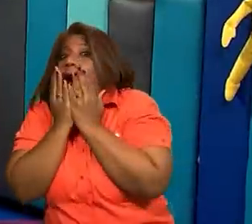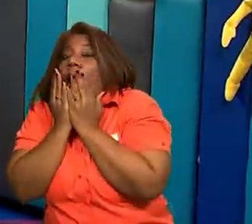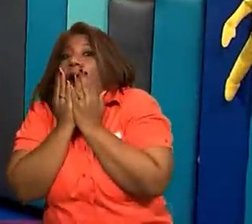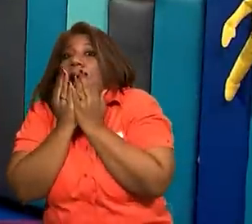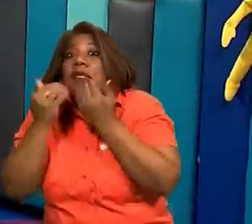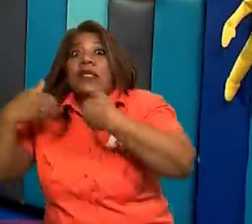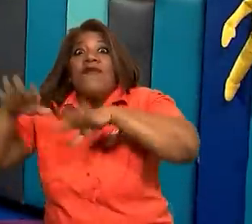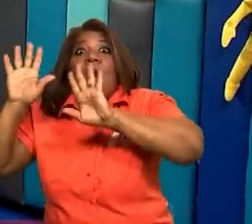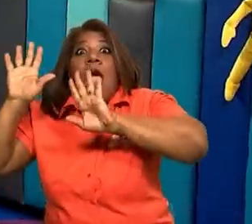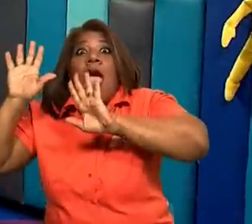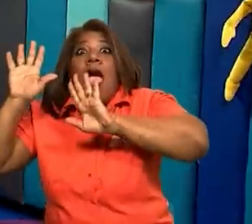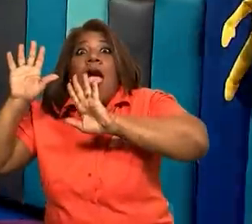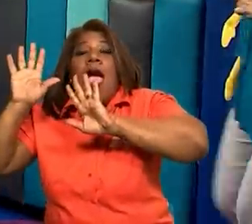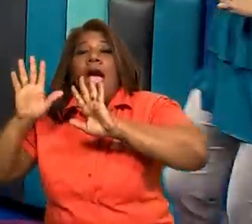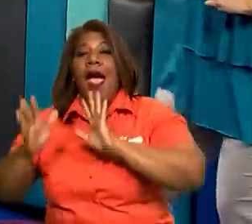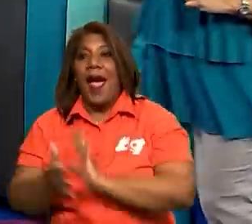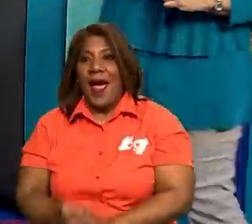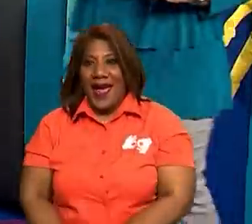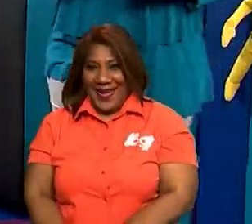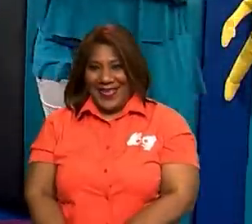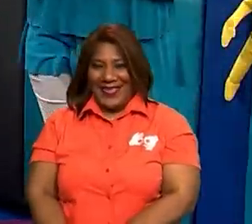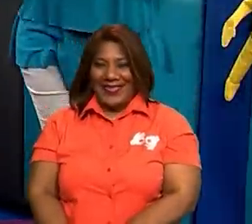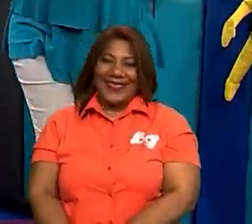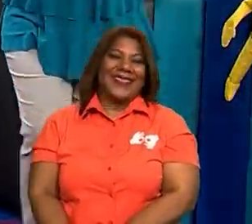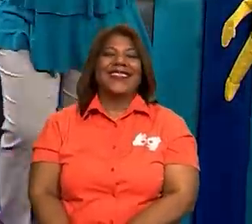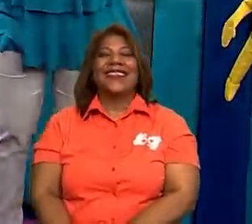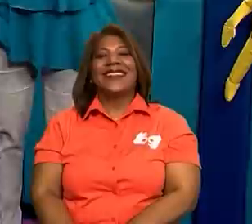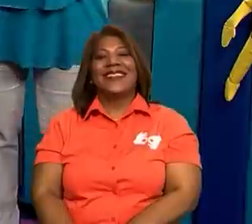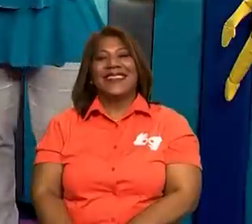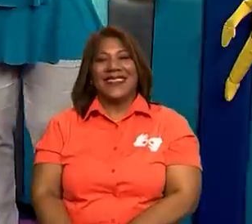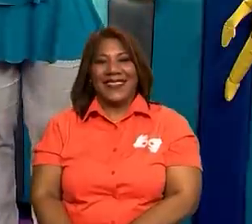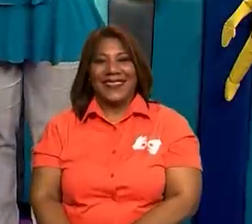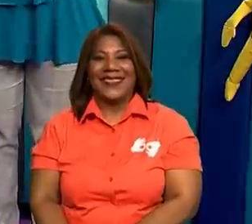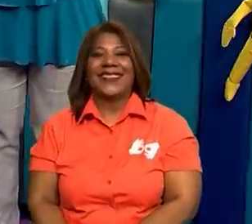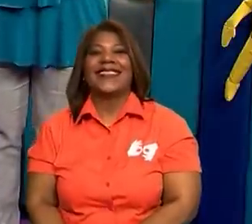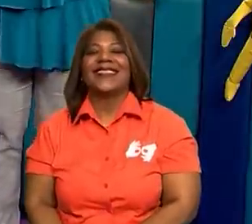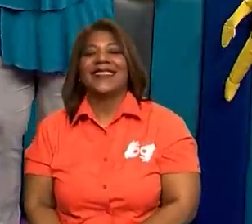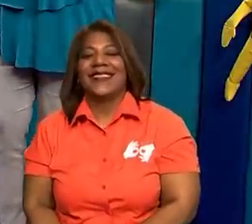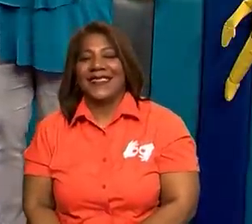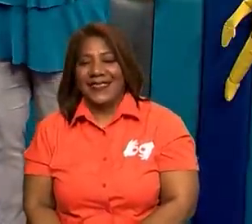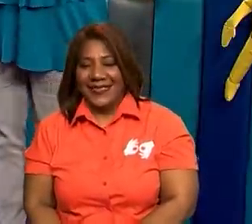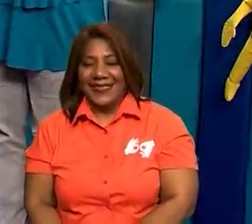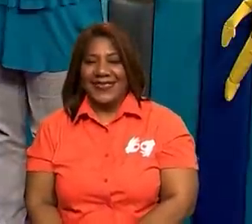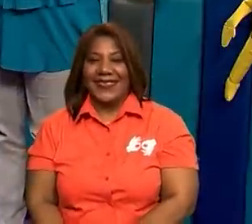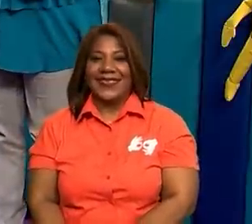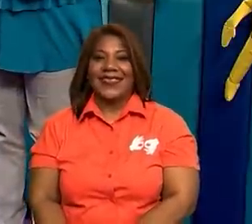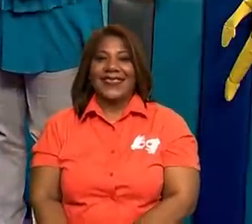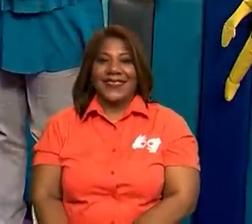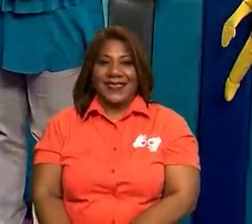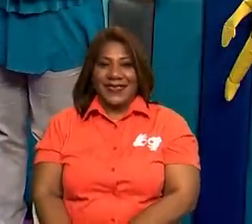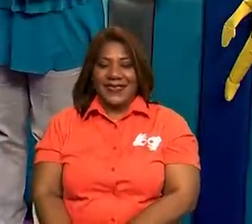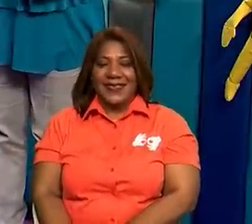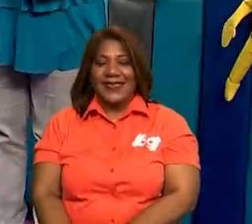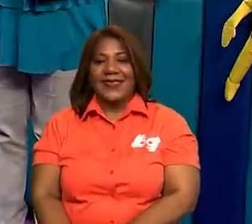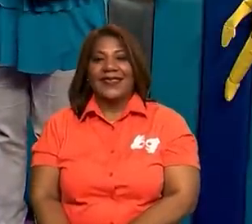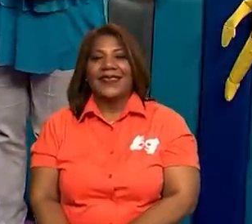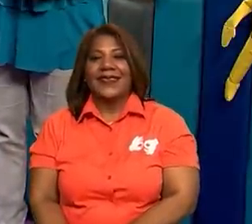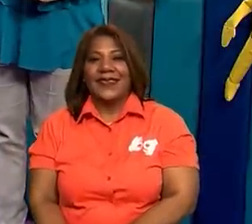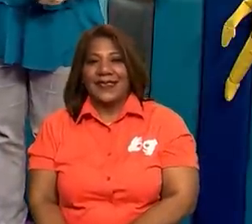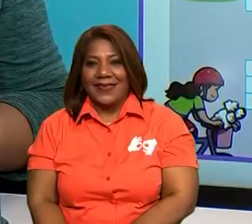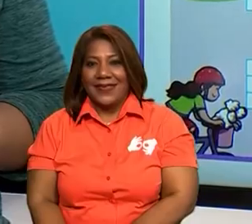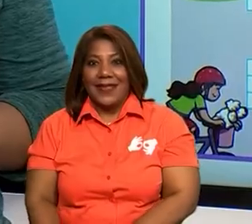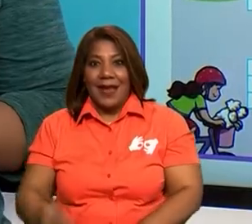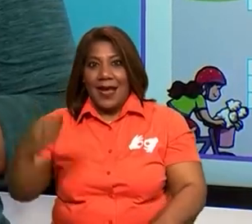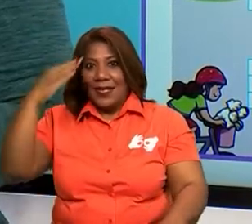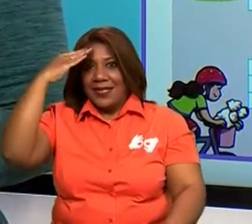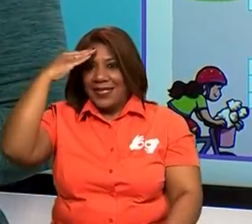bien. Excelente. Recuerden motivar al estudiante, estimularlo. Viene